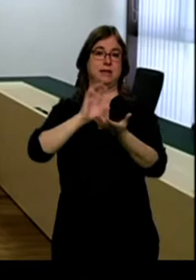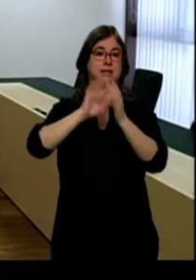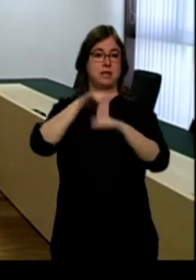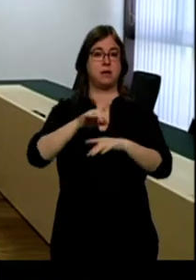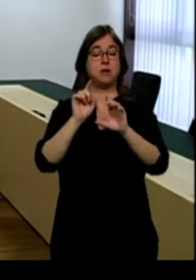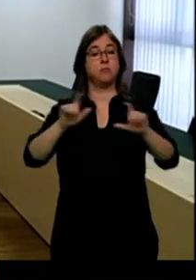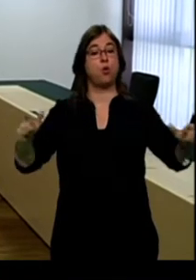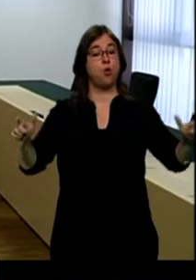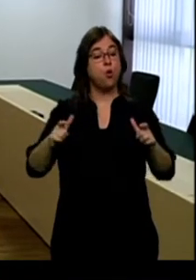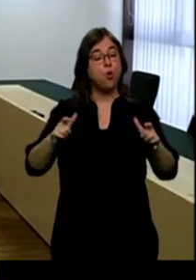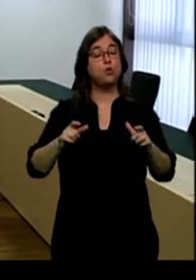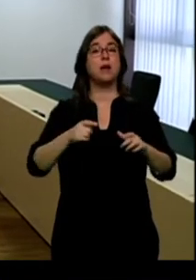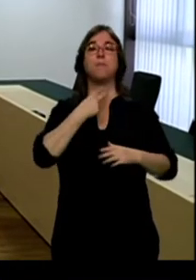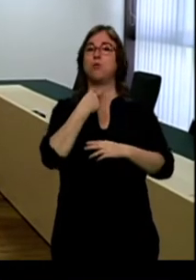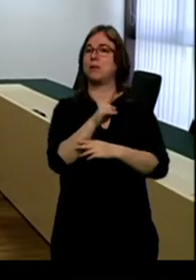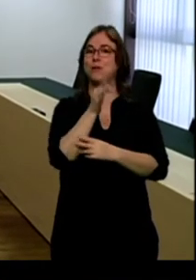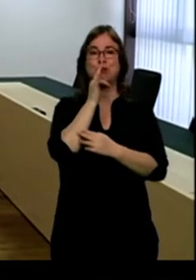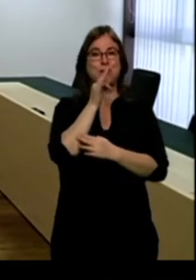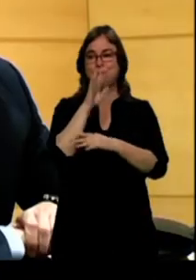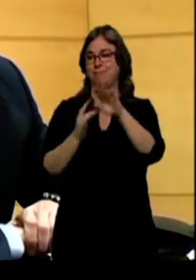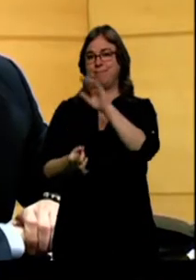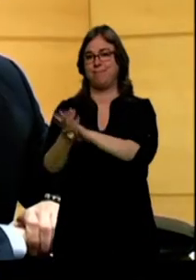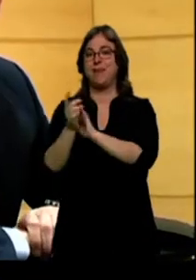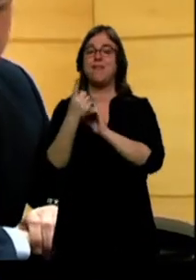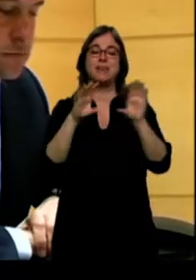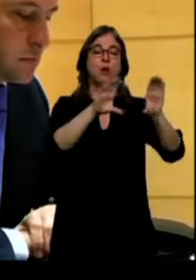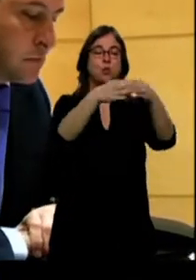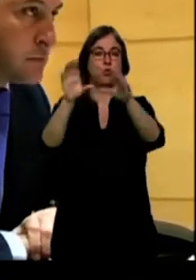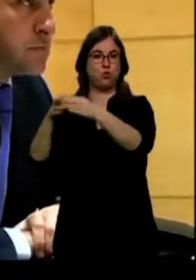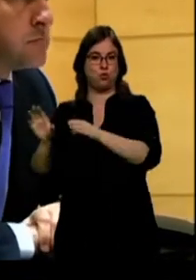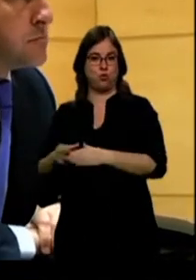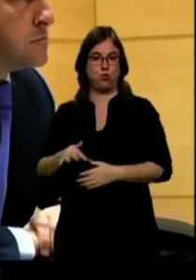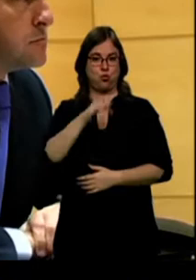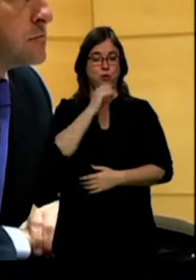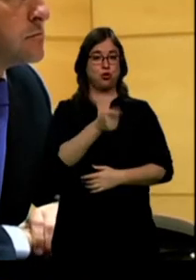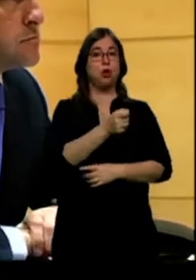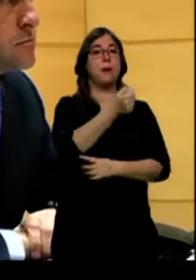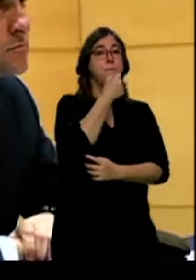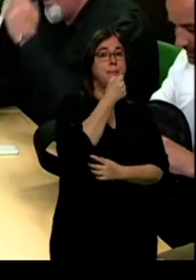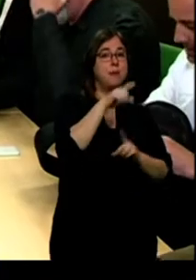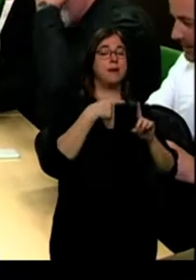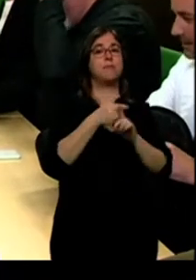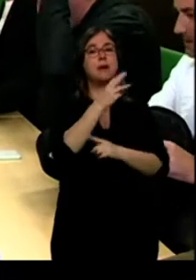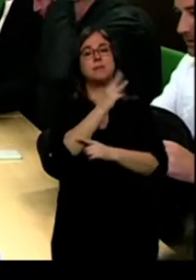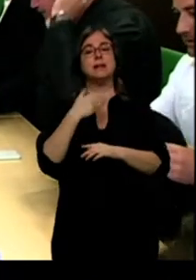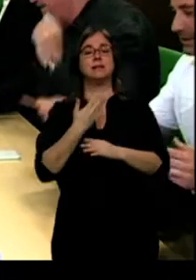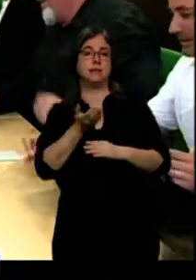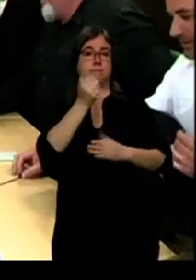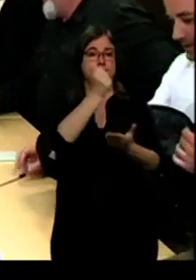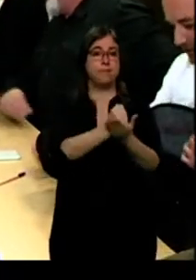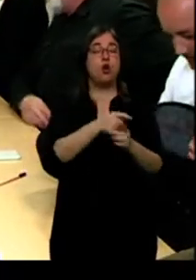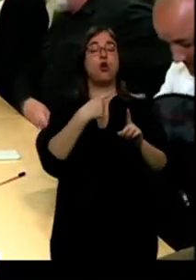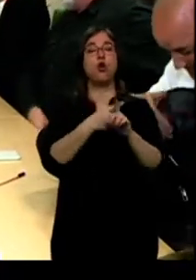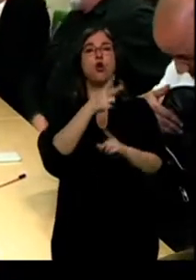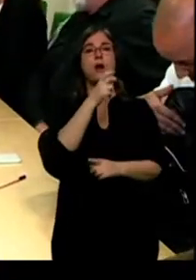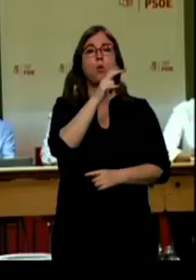Portavoces porque aún no están constituidos todos los grupos. Solo PP y Ciudadanos han registrado su propuesta con Raúl de la Hoz y Francisco Izea como